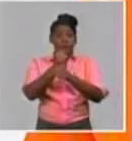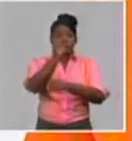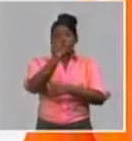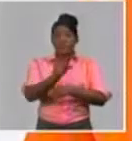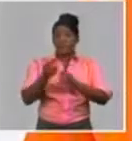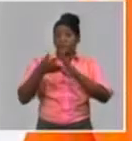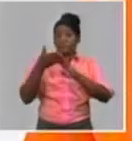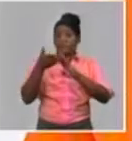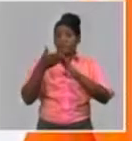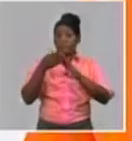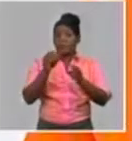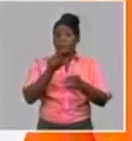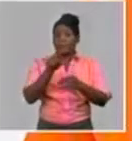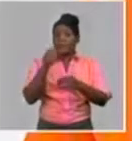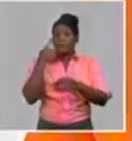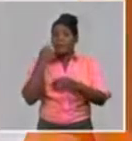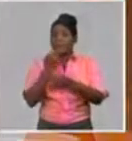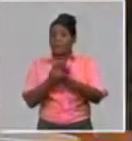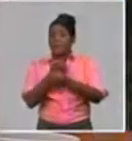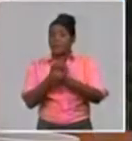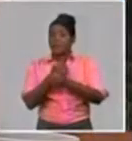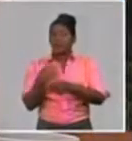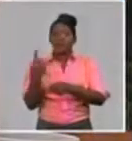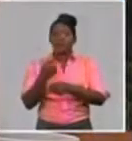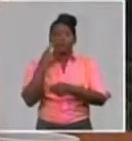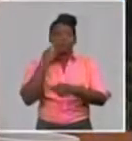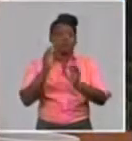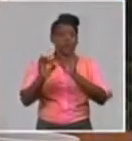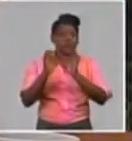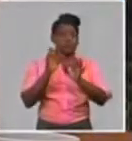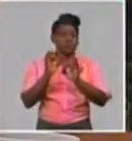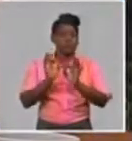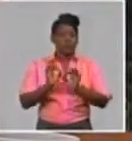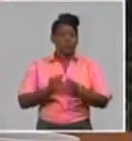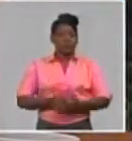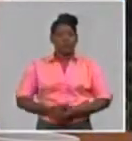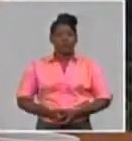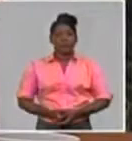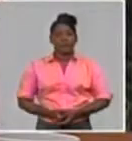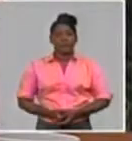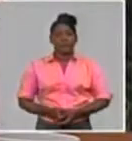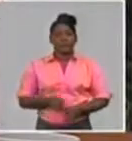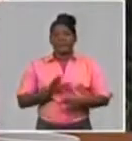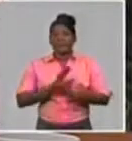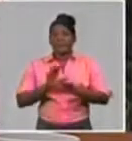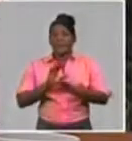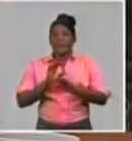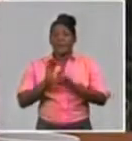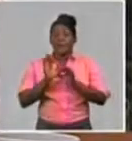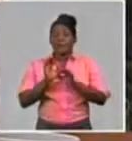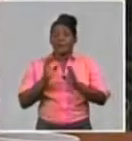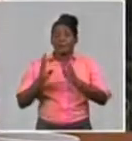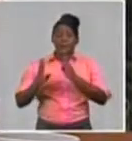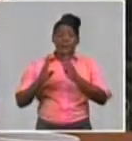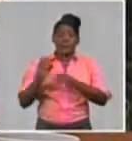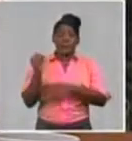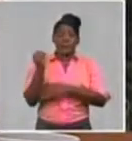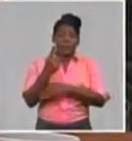para minimizar esos riesgos. Ya entrando en la fase, en la primera fase,